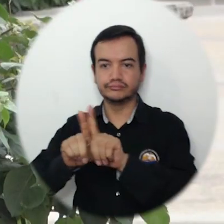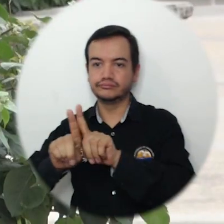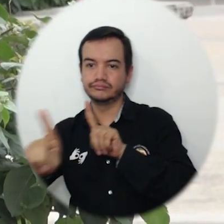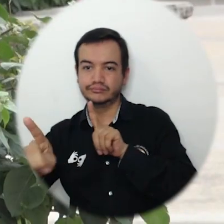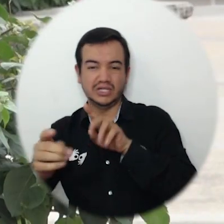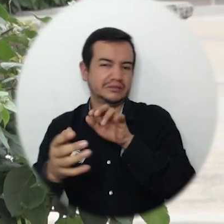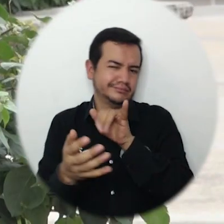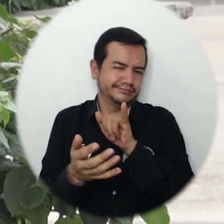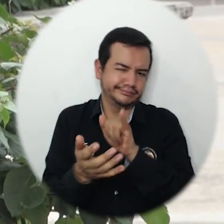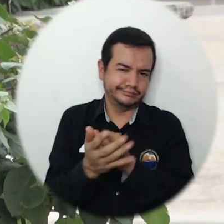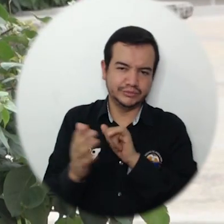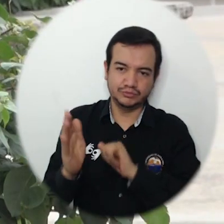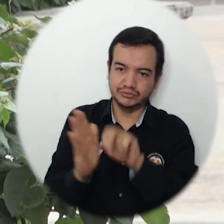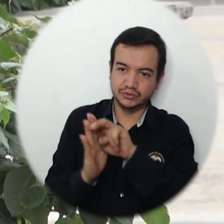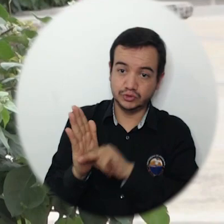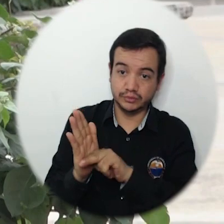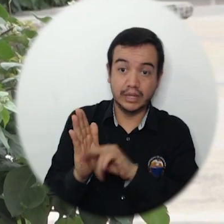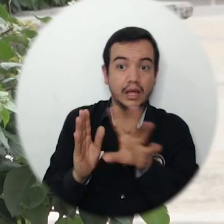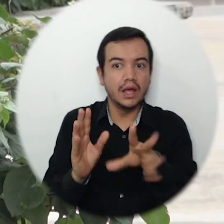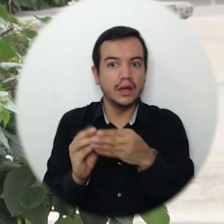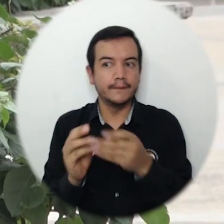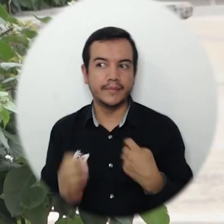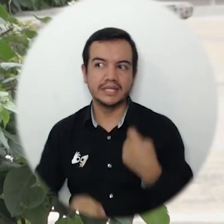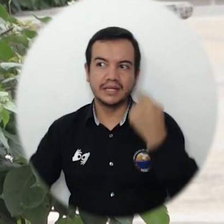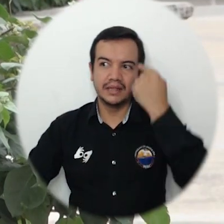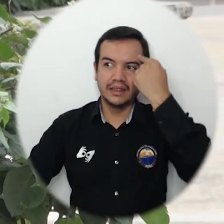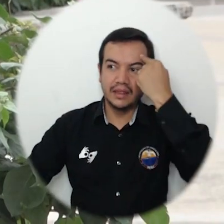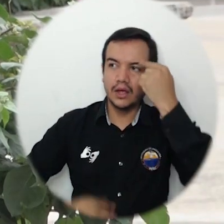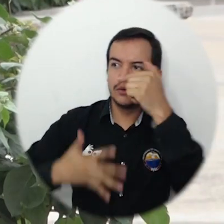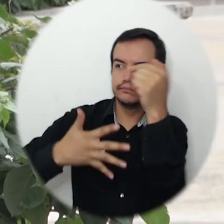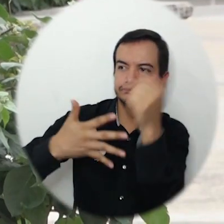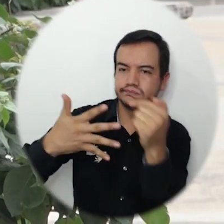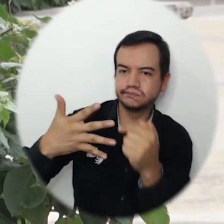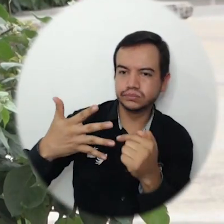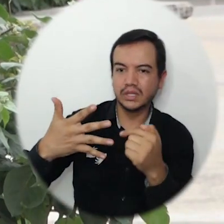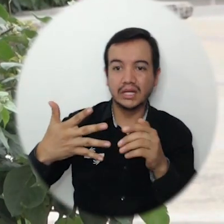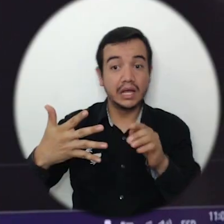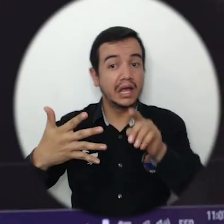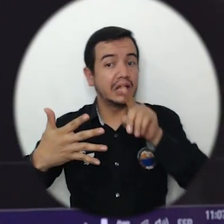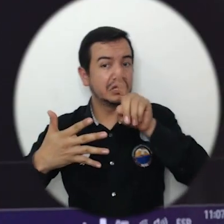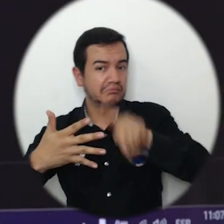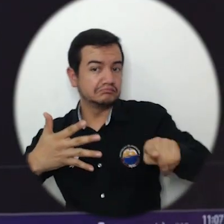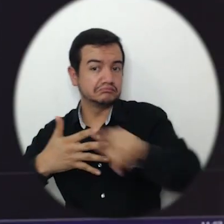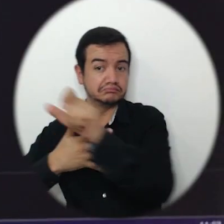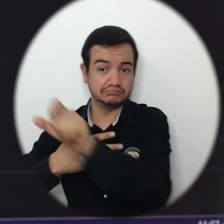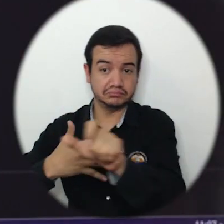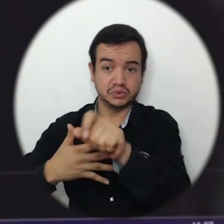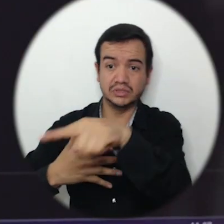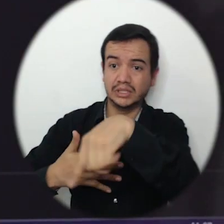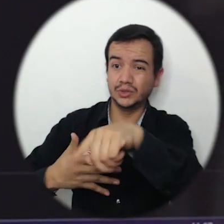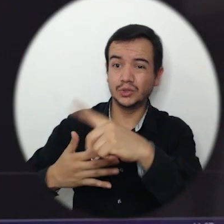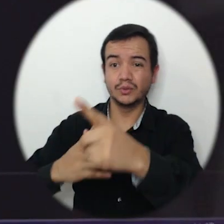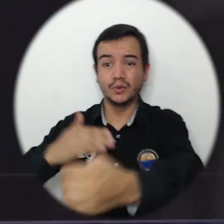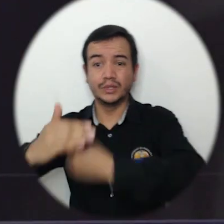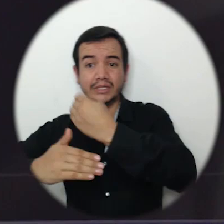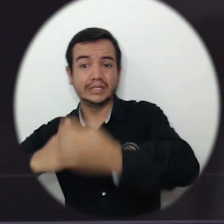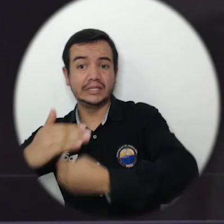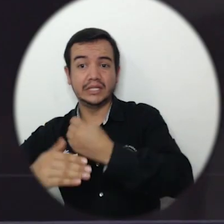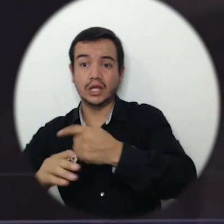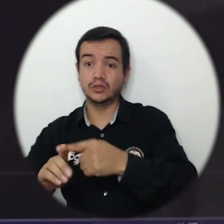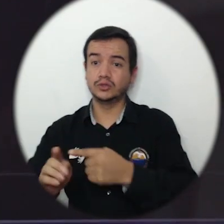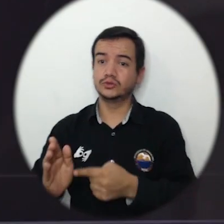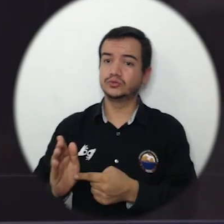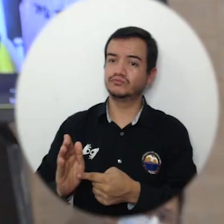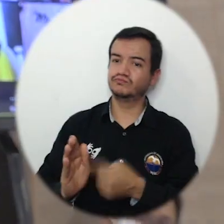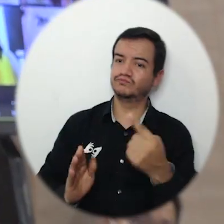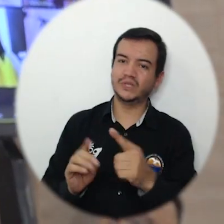y que se maneje todo el distanciamiento, también se está pensando en todos los aspectos para que quienes de pronto no tienen la posibilidad inmediata,